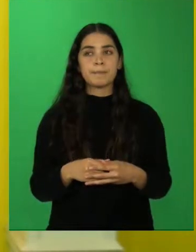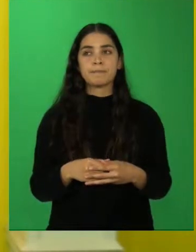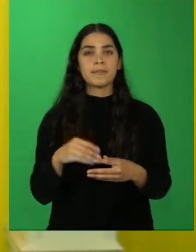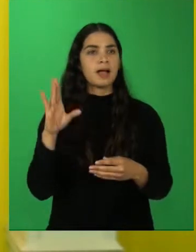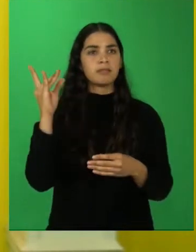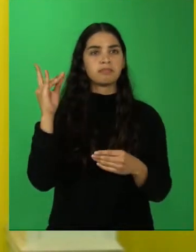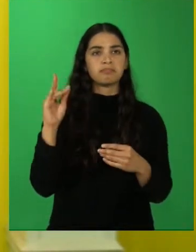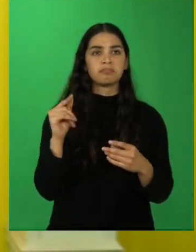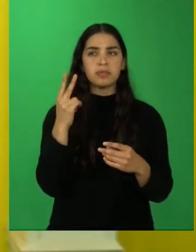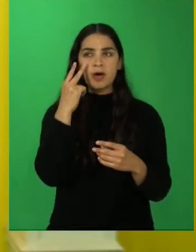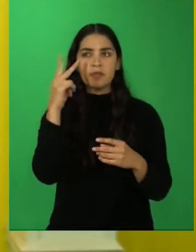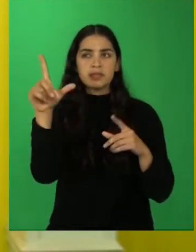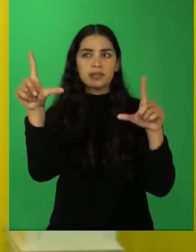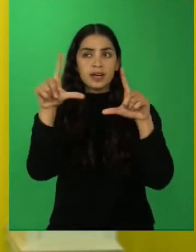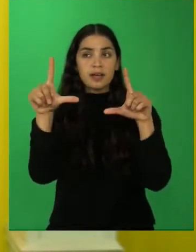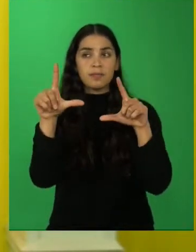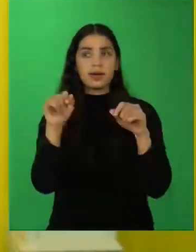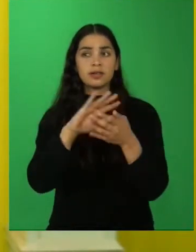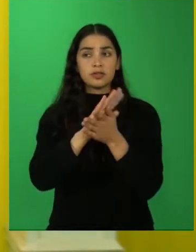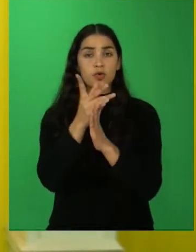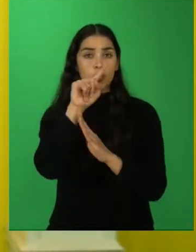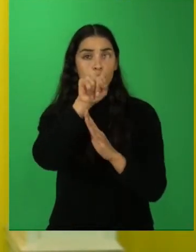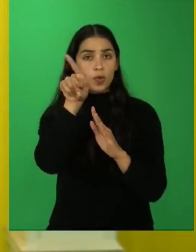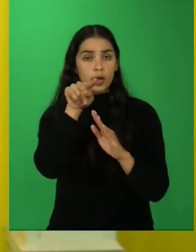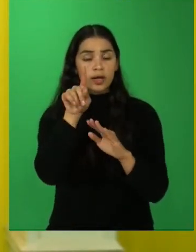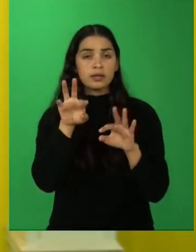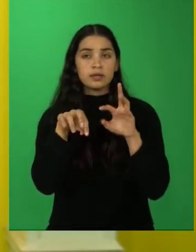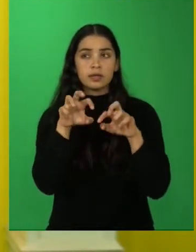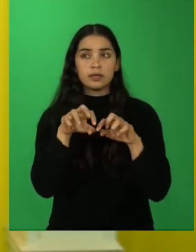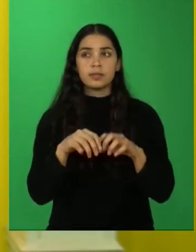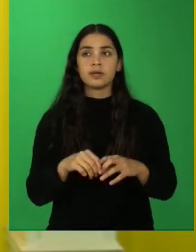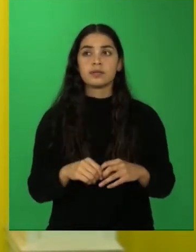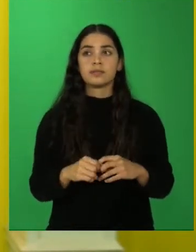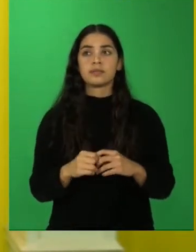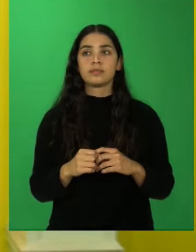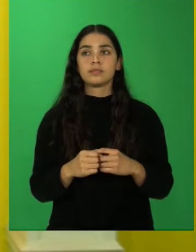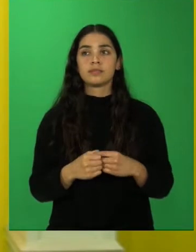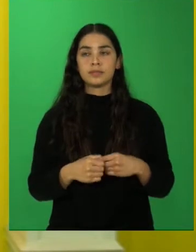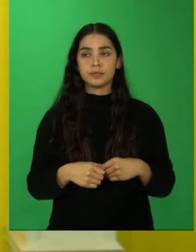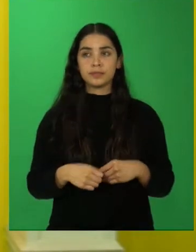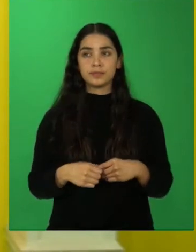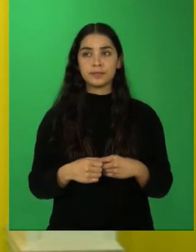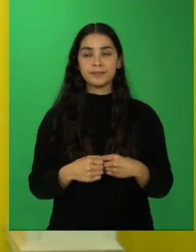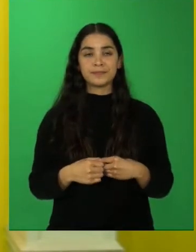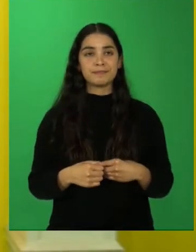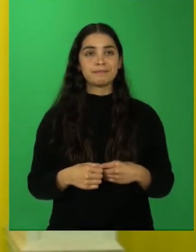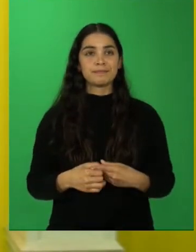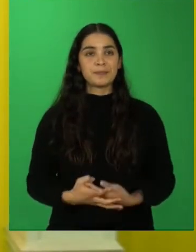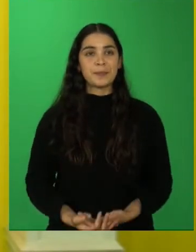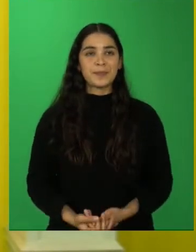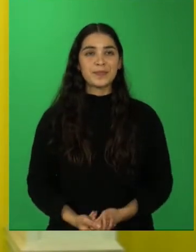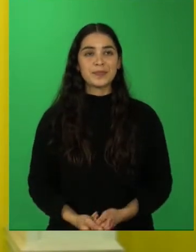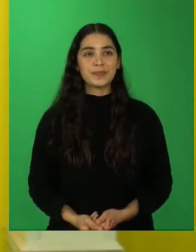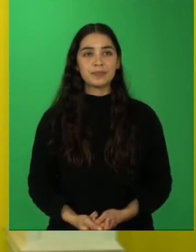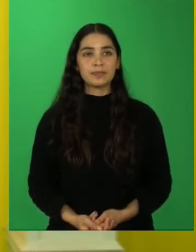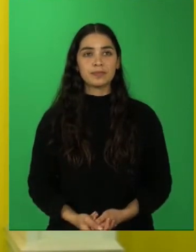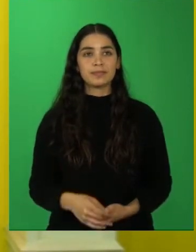Su vegetación está compuesta por cactáceas, tamarugos y llaretas.